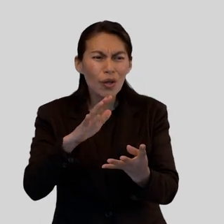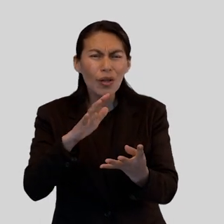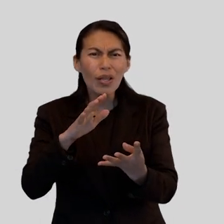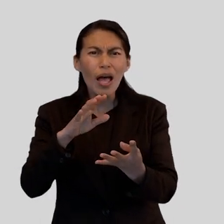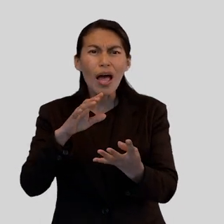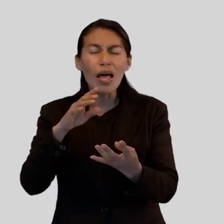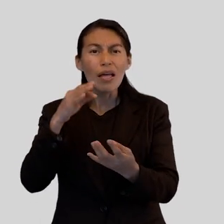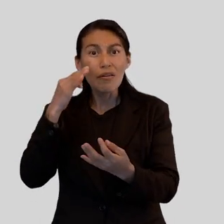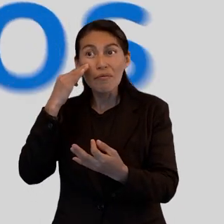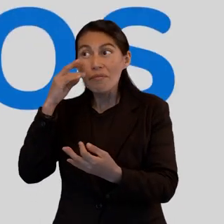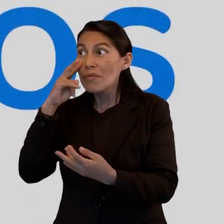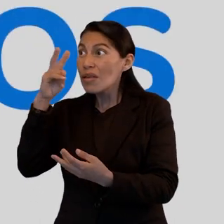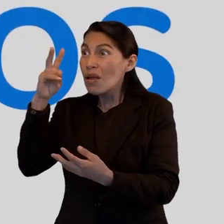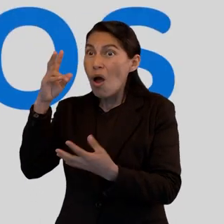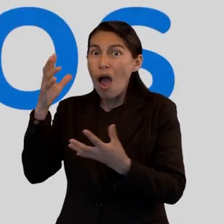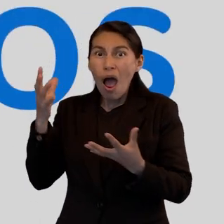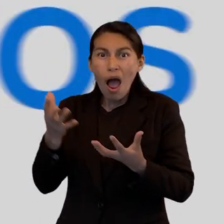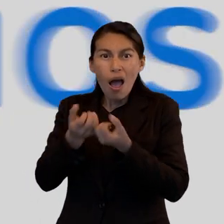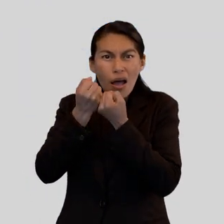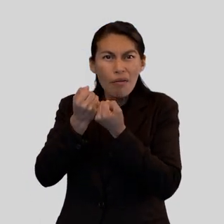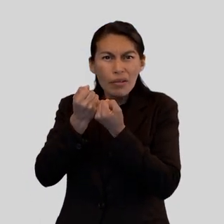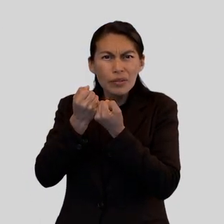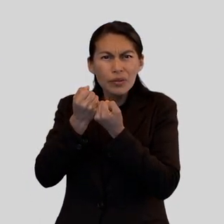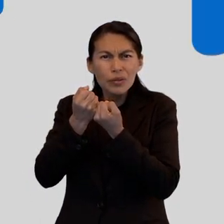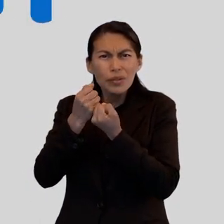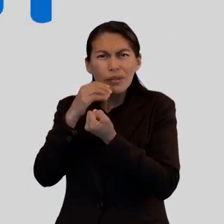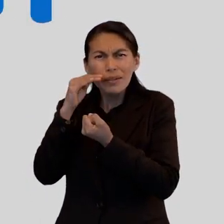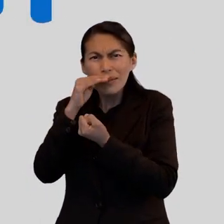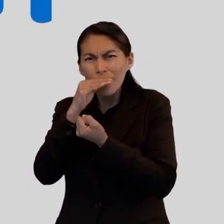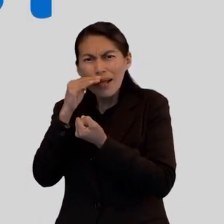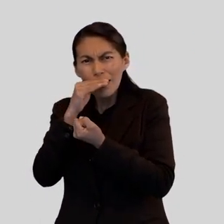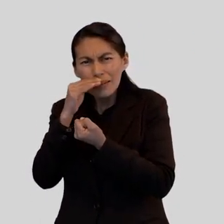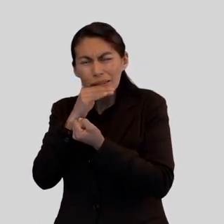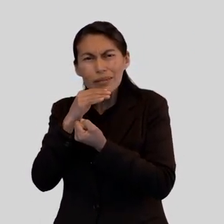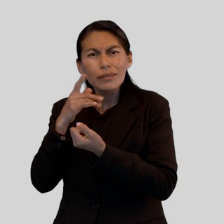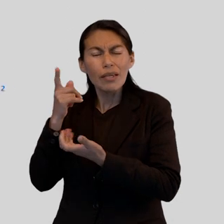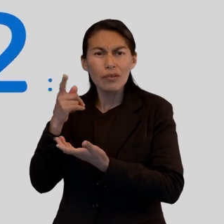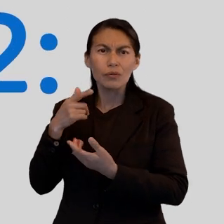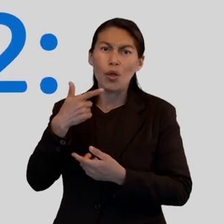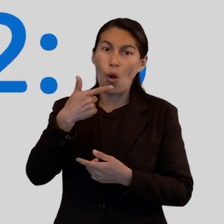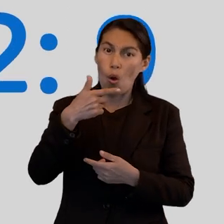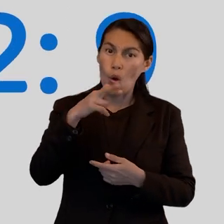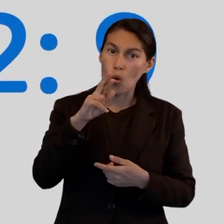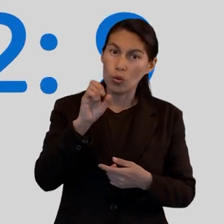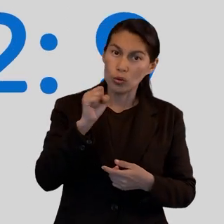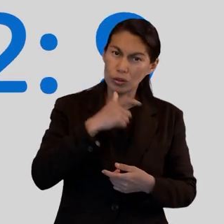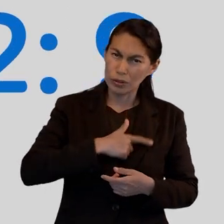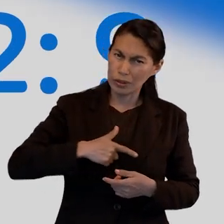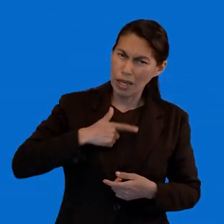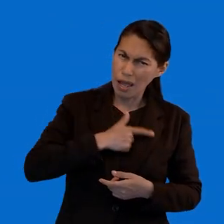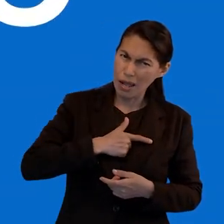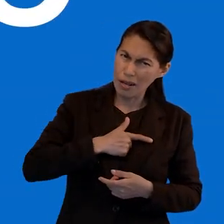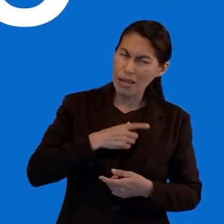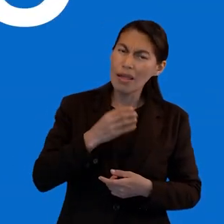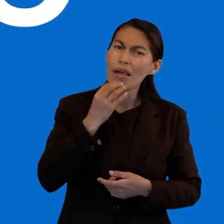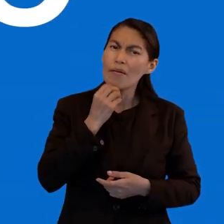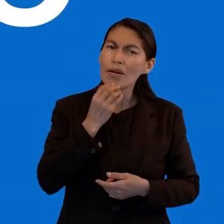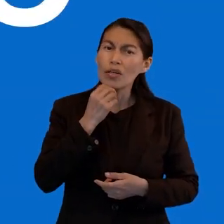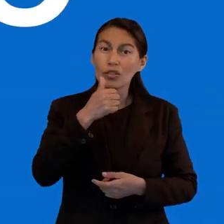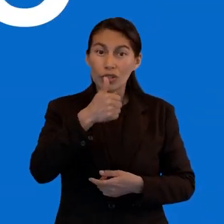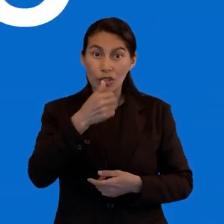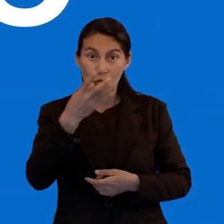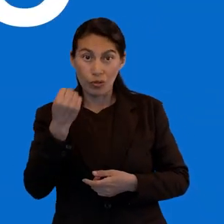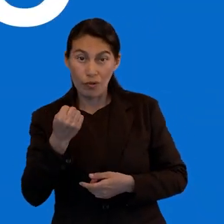gratuito de la salvación de Dios. El verbo gustar aparece en Hebreos 2.9, donde habla de